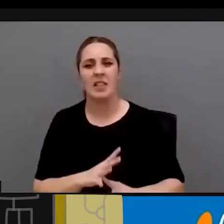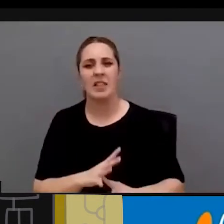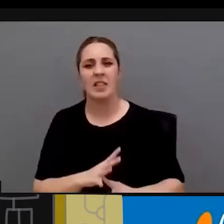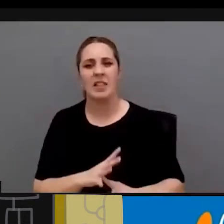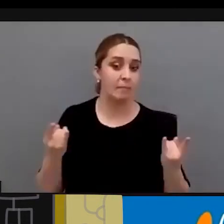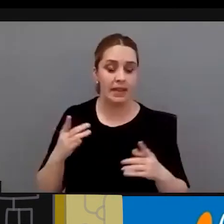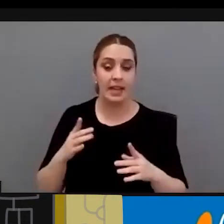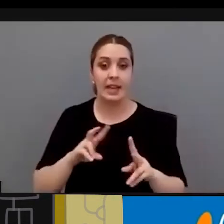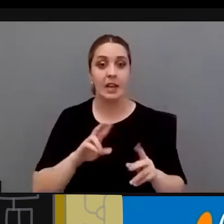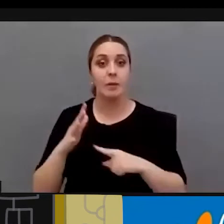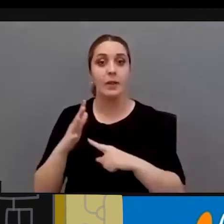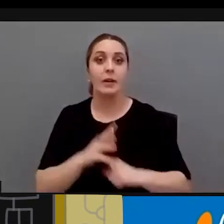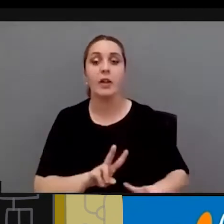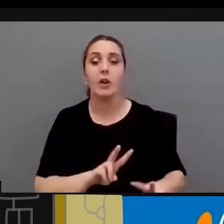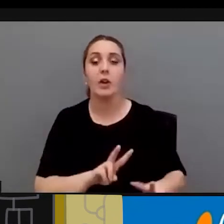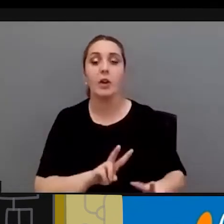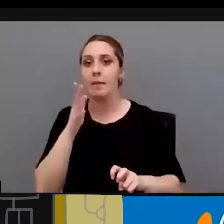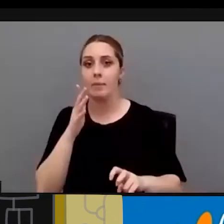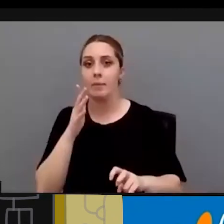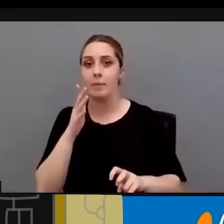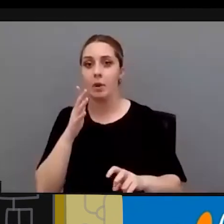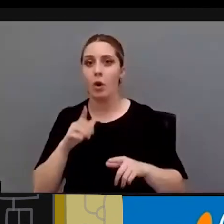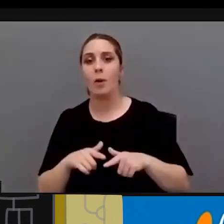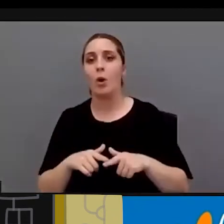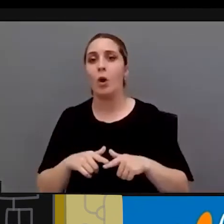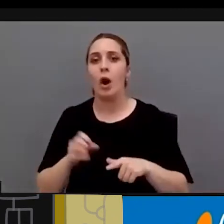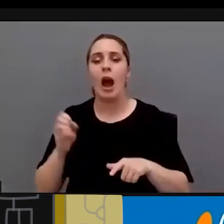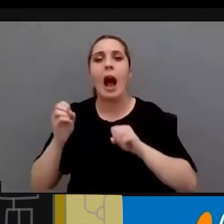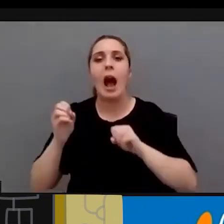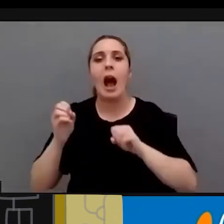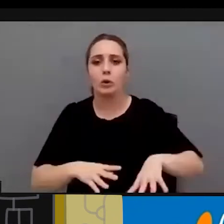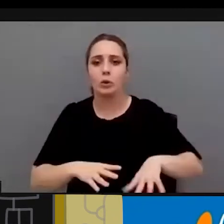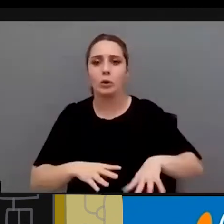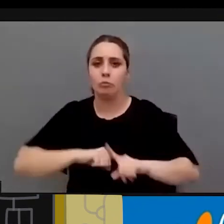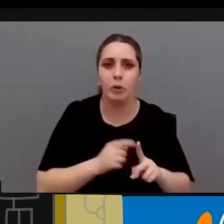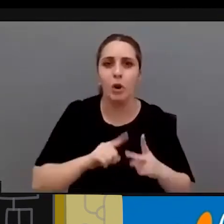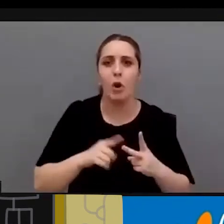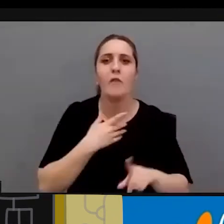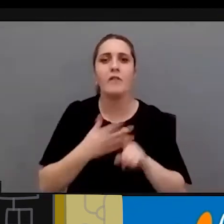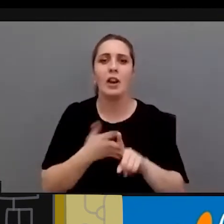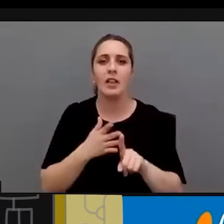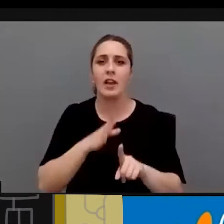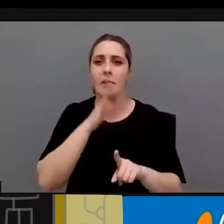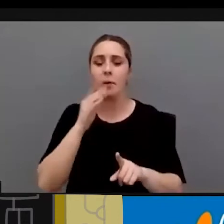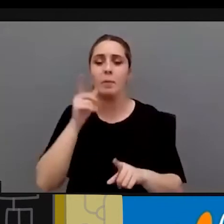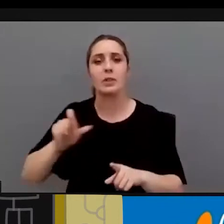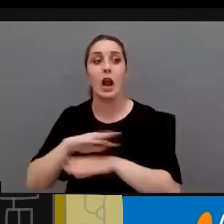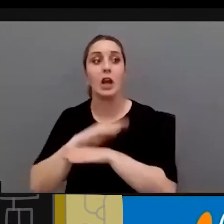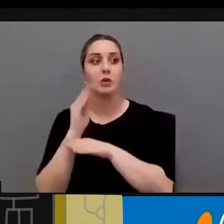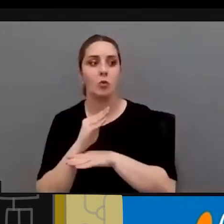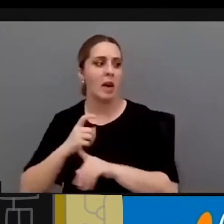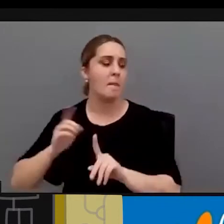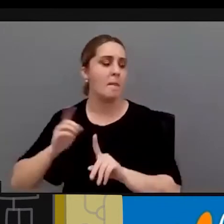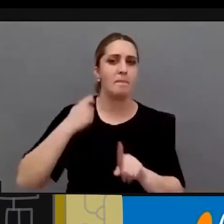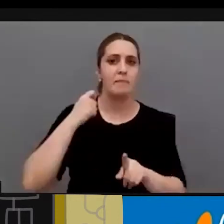discriminaciones como puede ser la esterilización forzosa o pueden ser los abortos coercitivos o puede ser la propia violencia a manos de sus cuidadores o puede